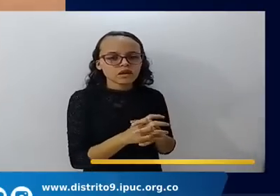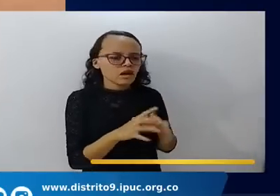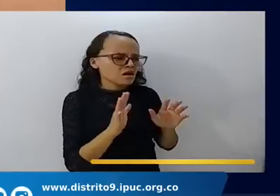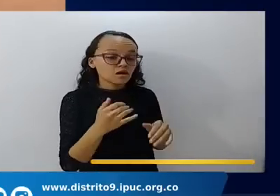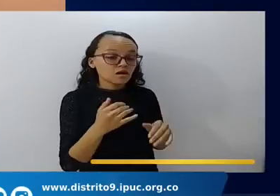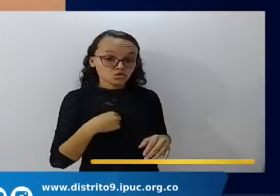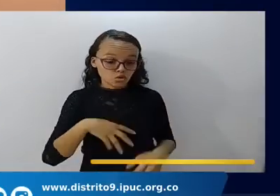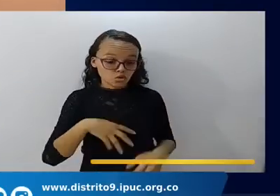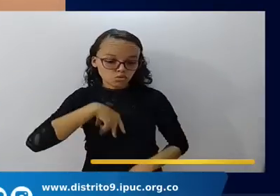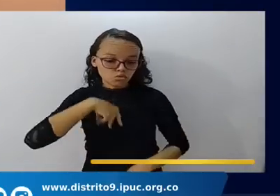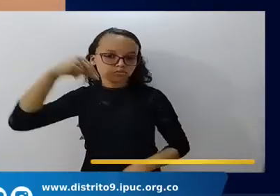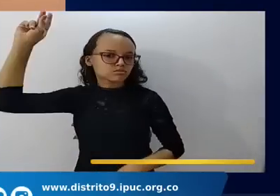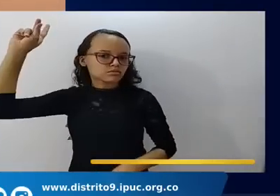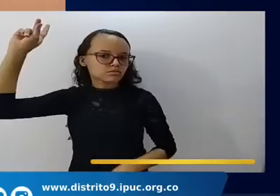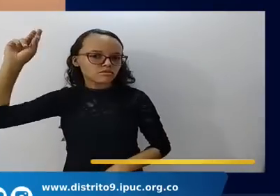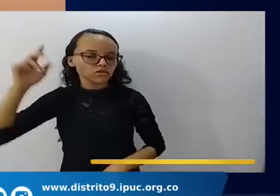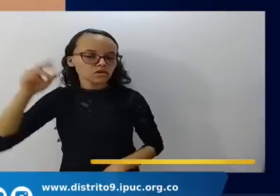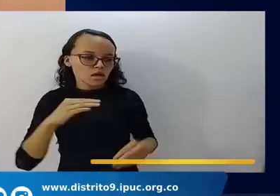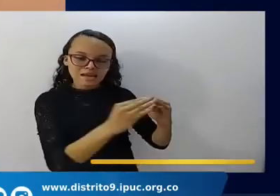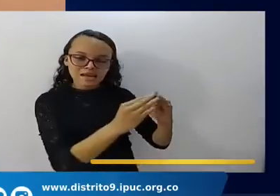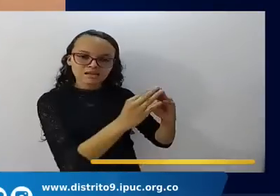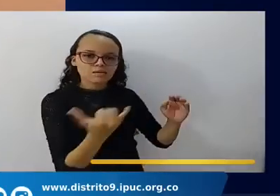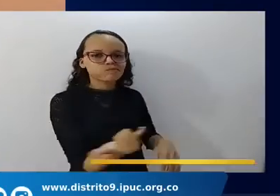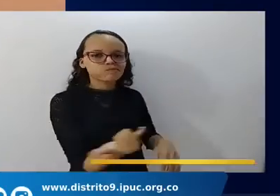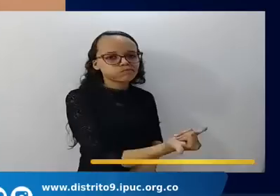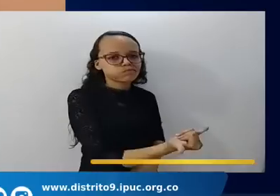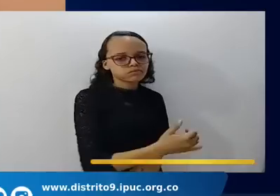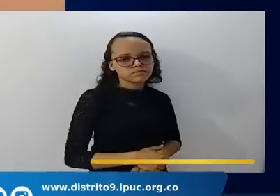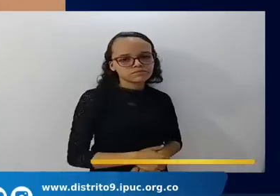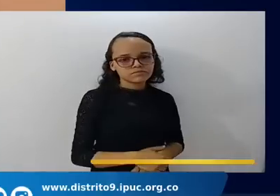aquí. Porque aquí vamos de paso.